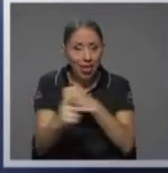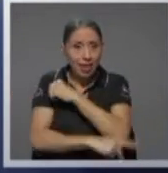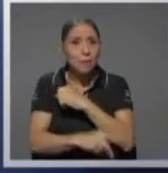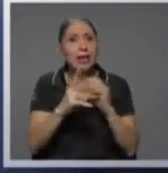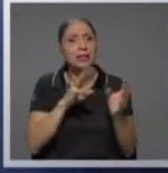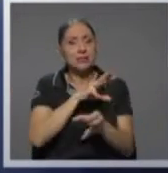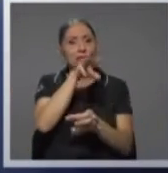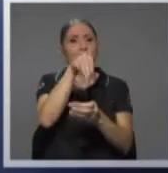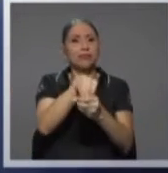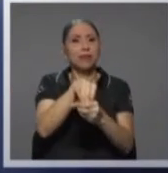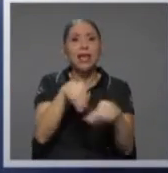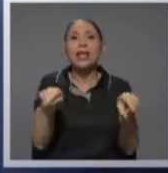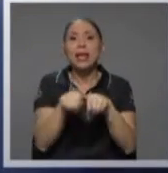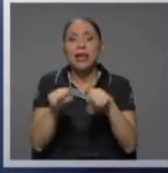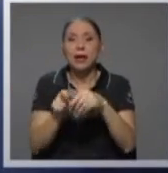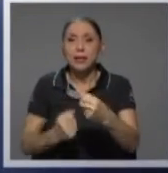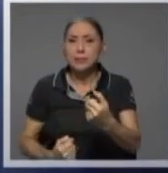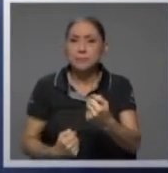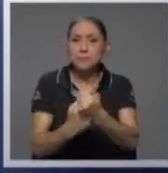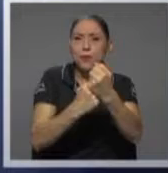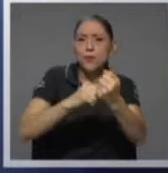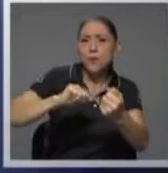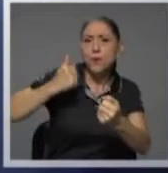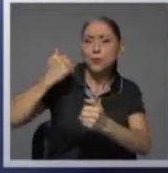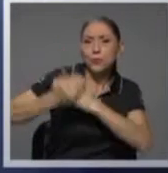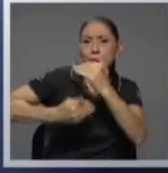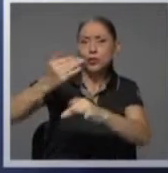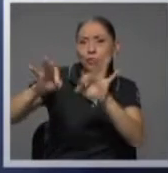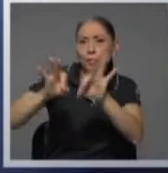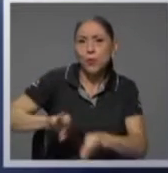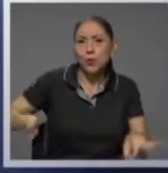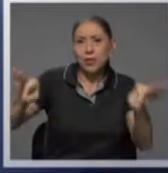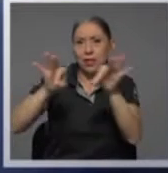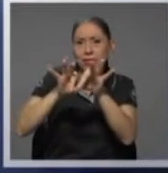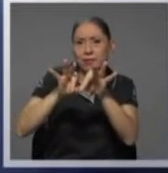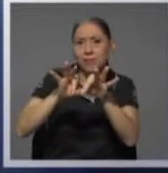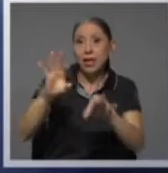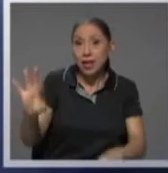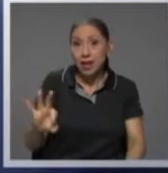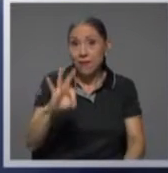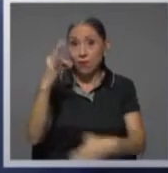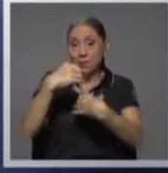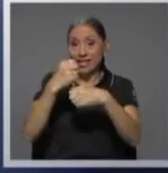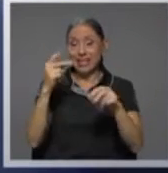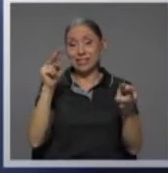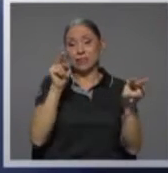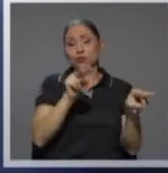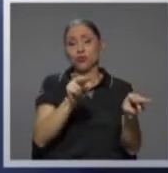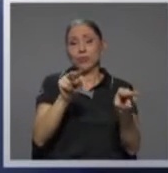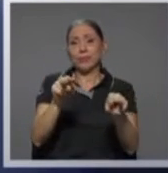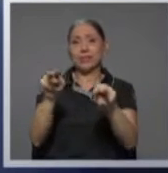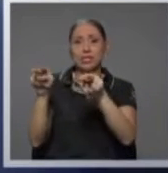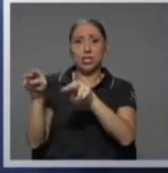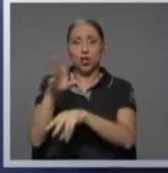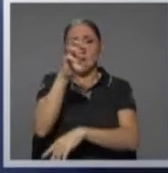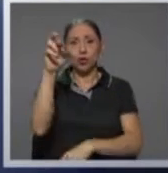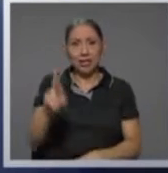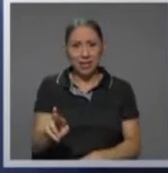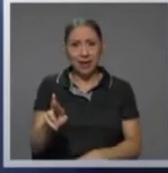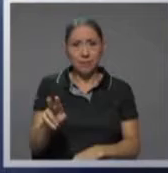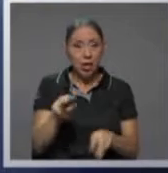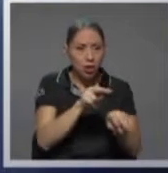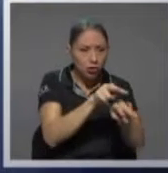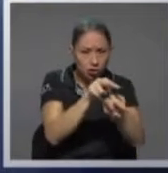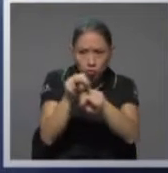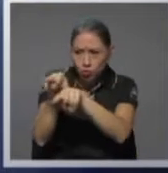apoya otro proceso importante de cambio en la forma en que se hace supervisión en Costa Rica. La supervisión